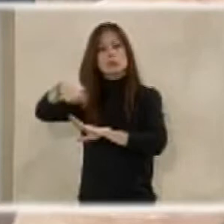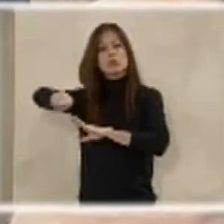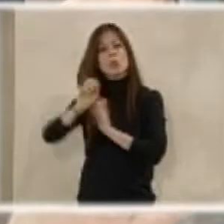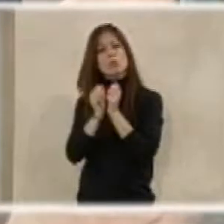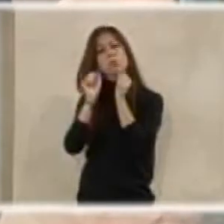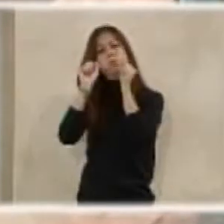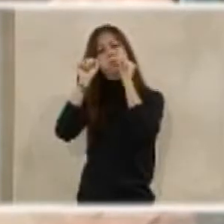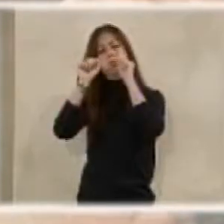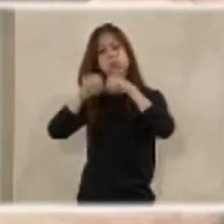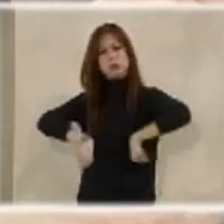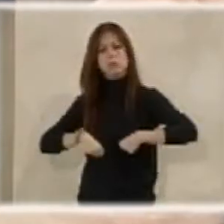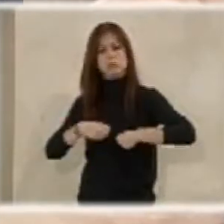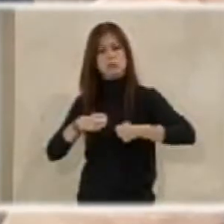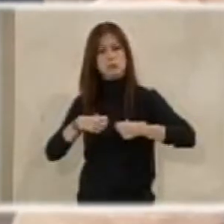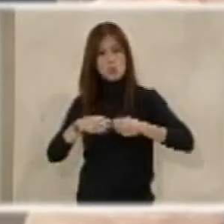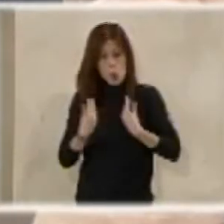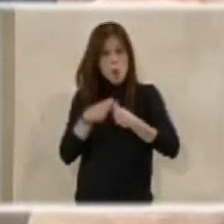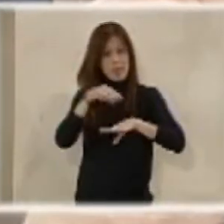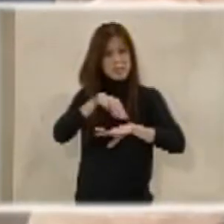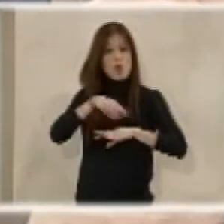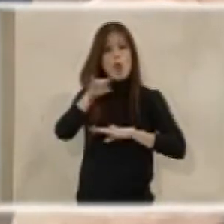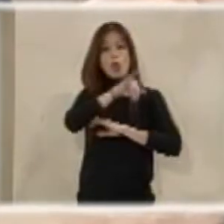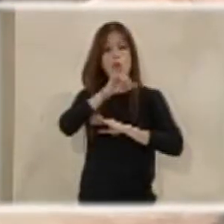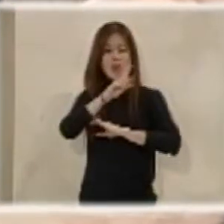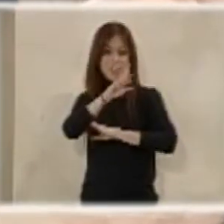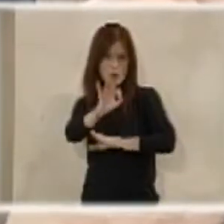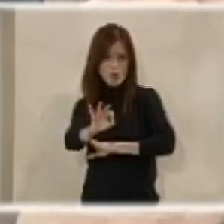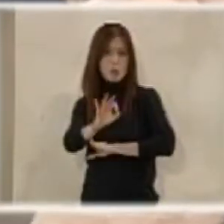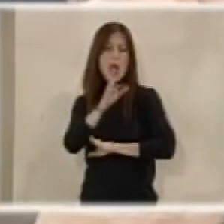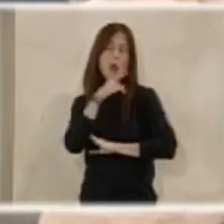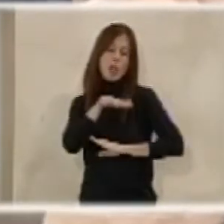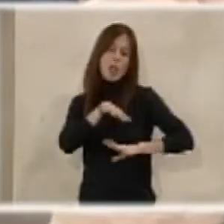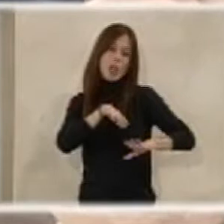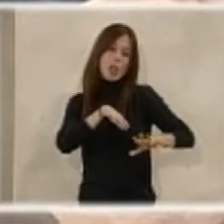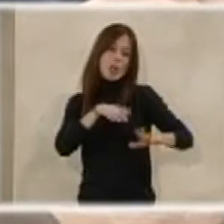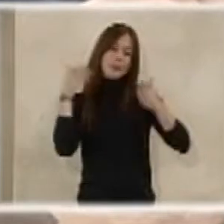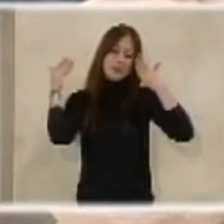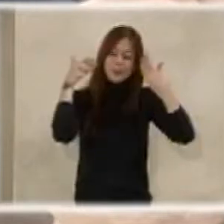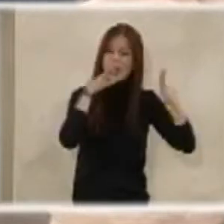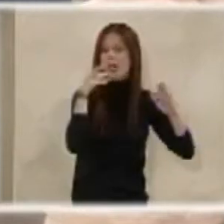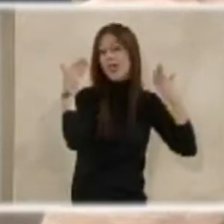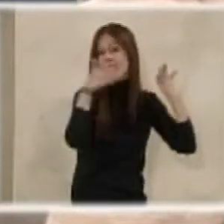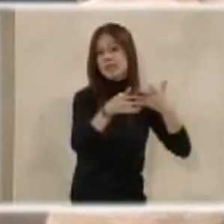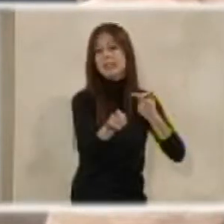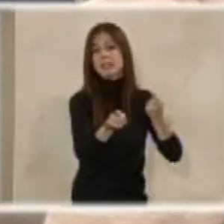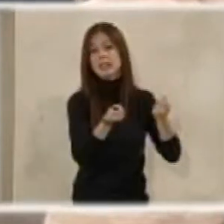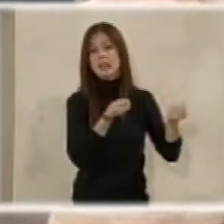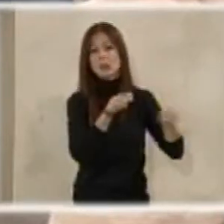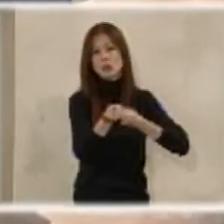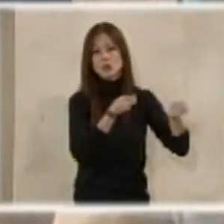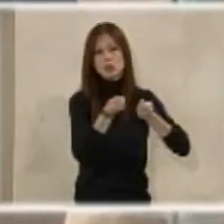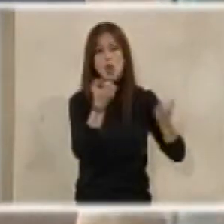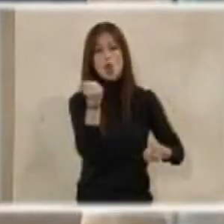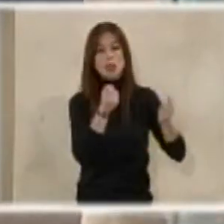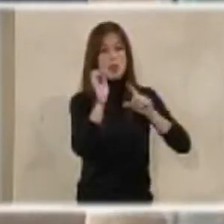acordaron como hoja de ruta con el ministro Zoido, ahora más ocupado en vigilar coche y capó y helicóptero,